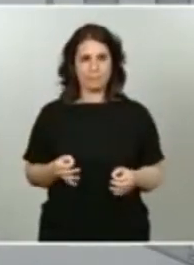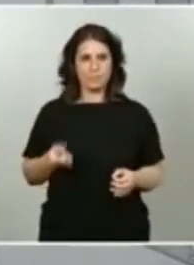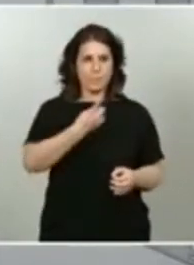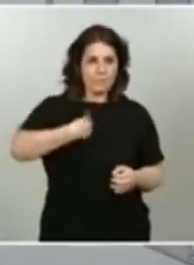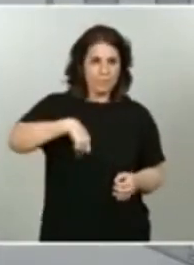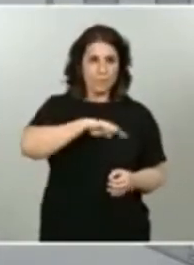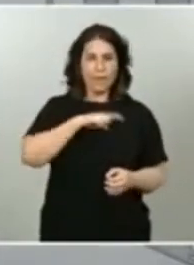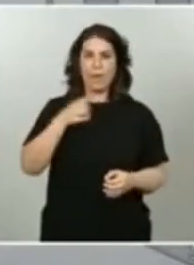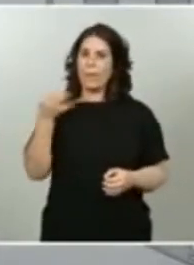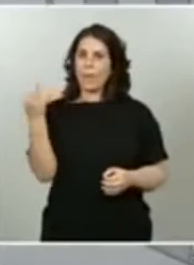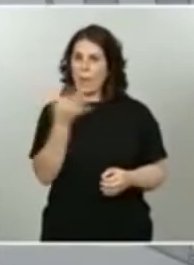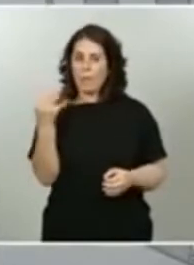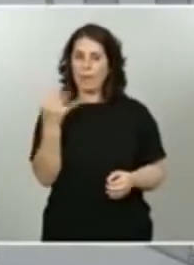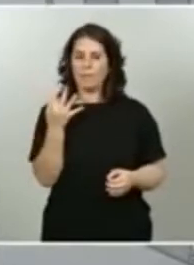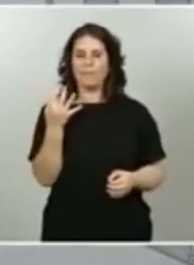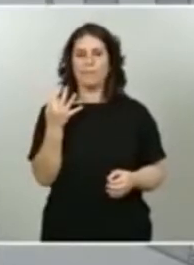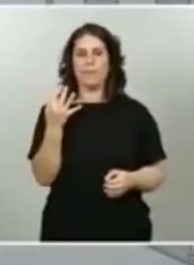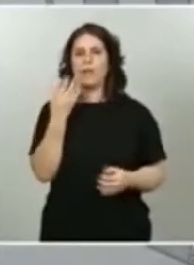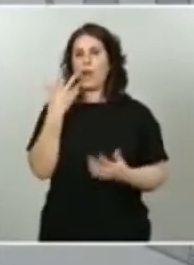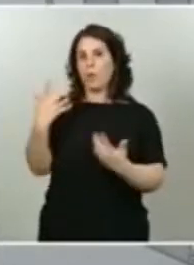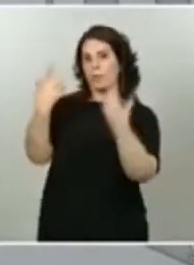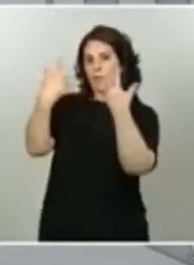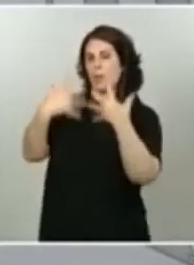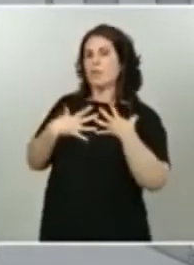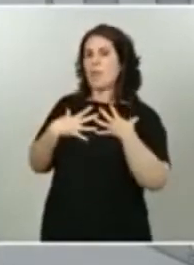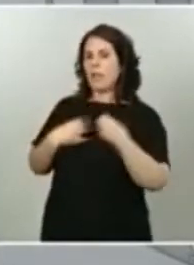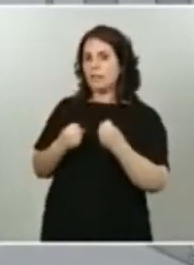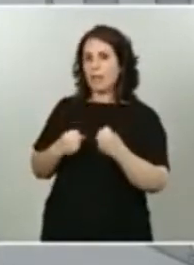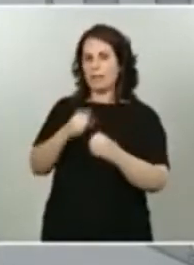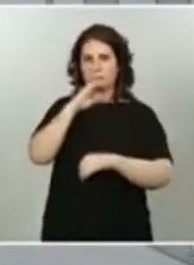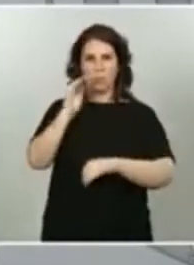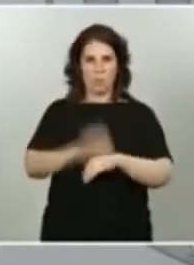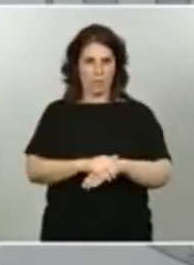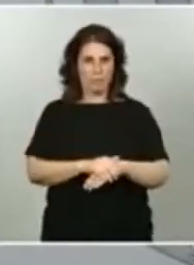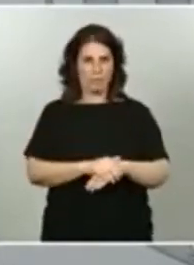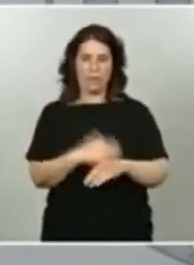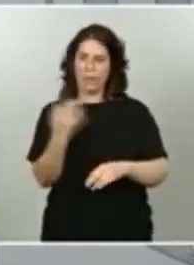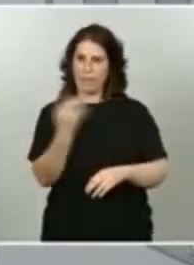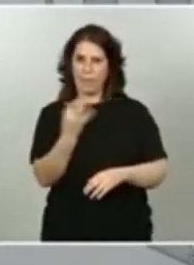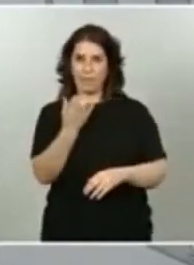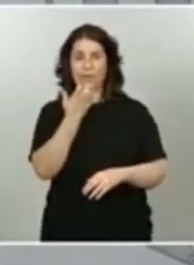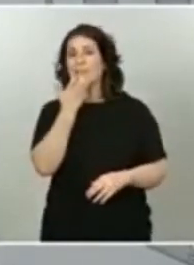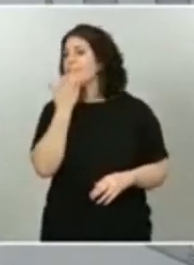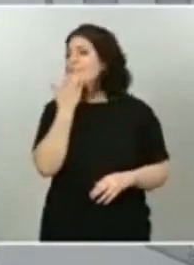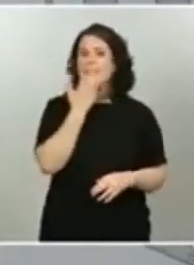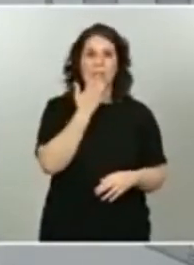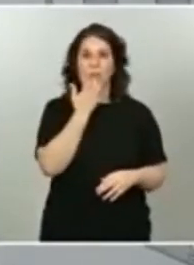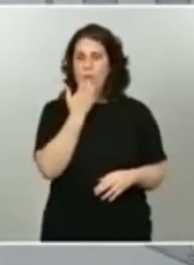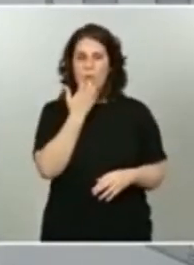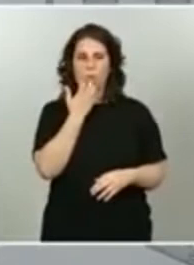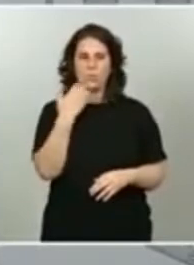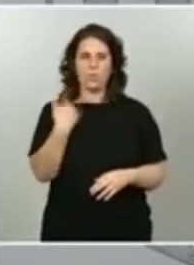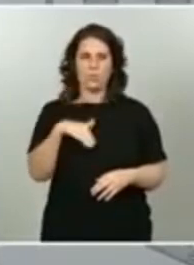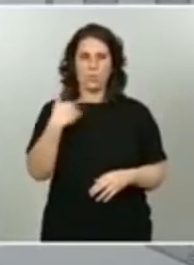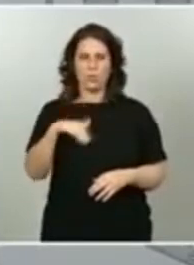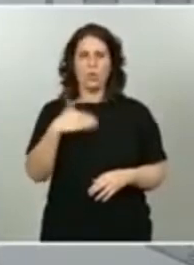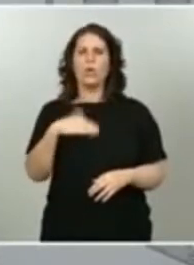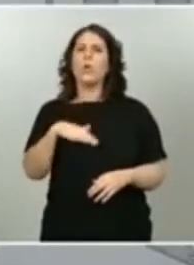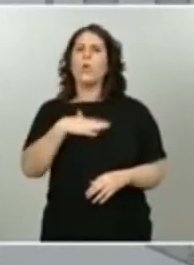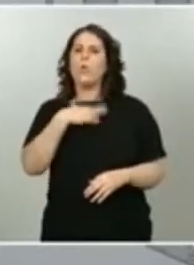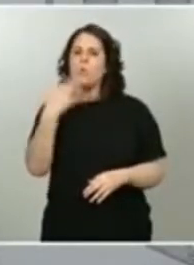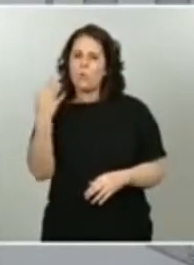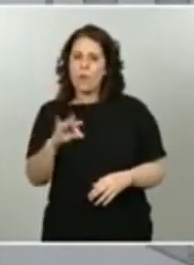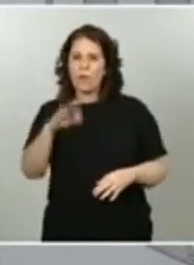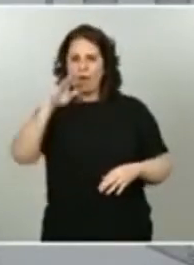dictado de las recomendaciones sanitarias, porque no hacerlo puede tener un coste muy elevado para todo, para todas, para el conjunto